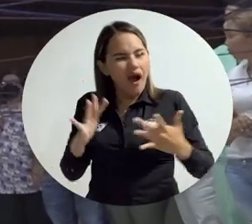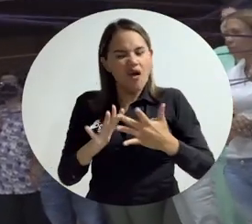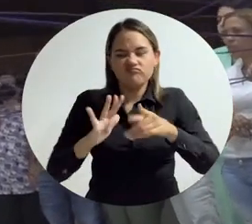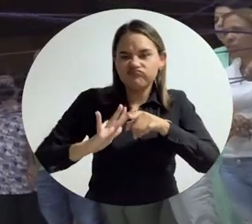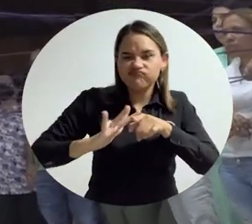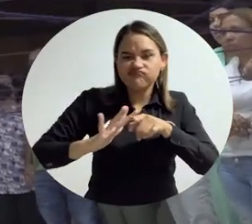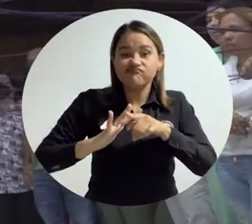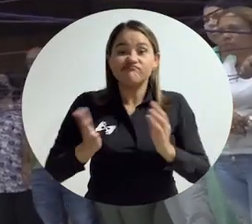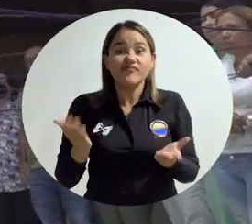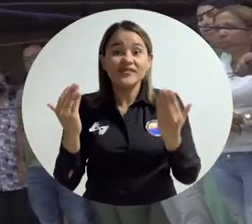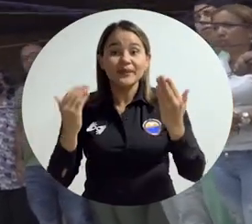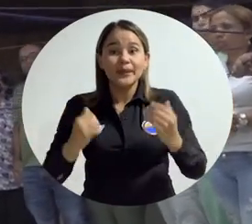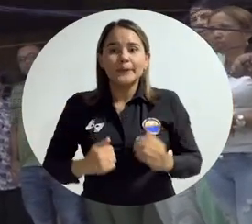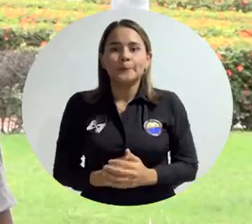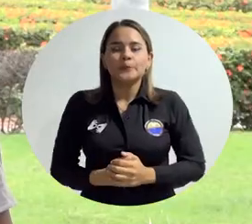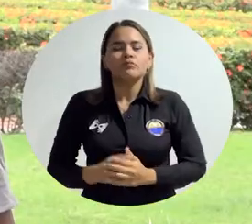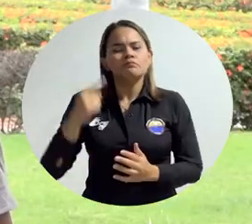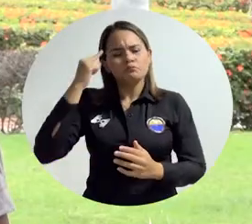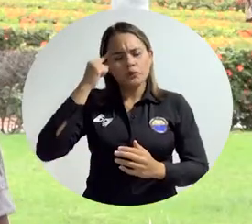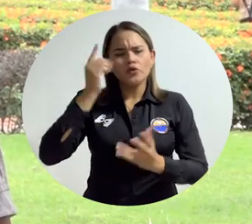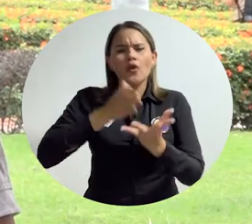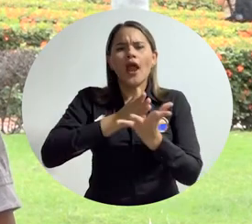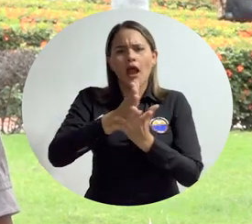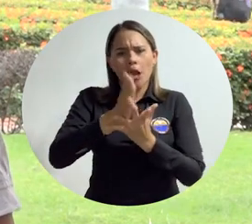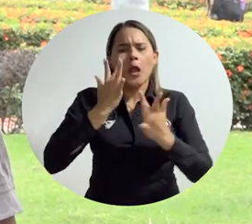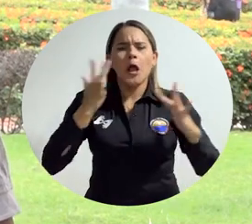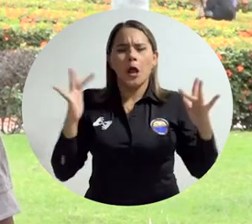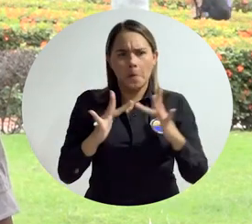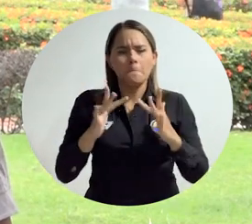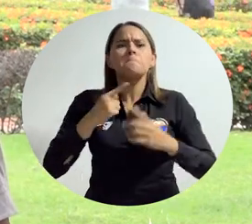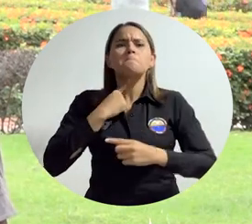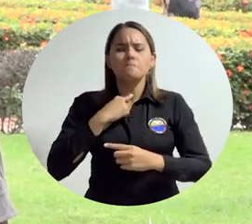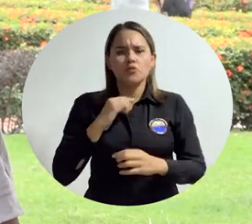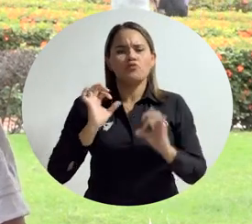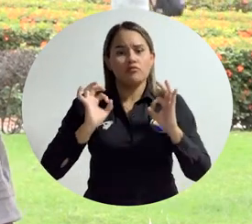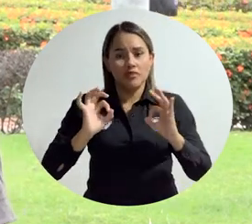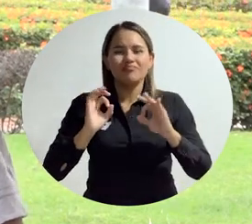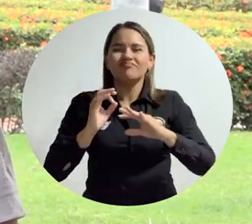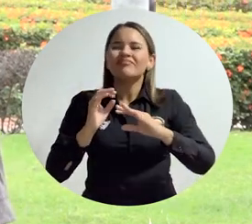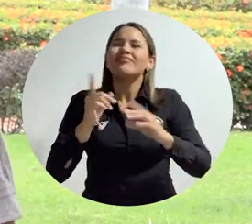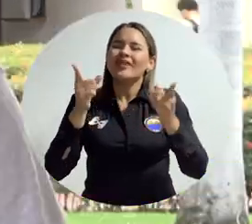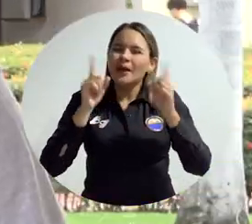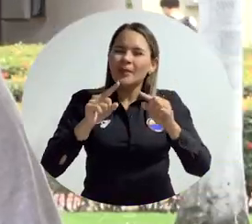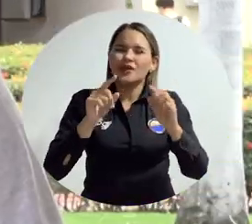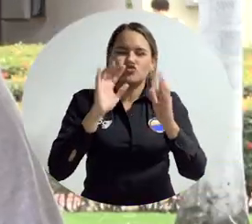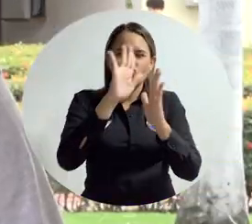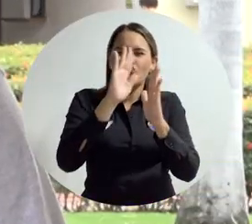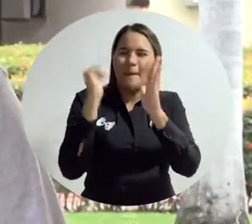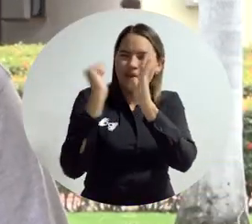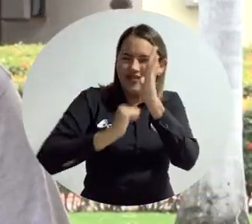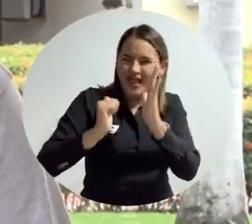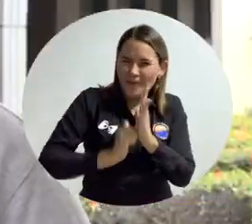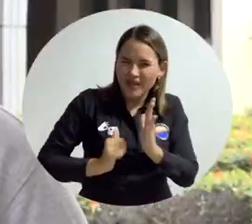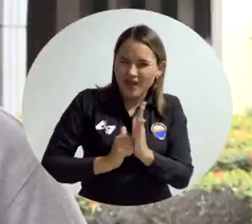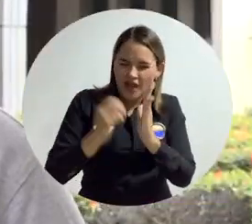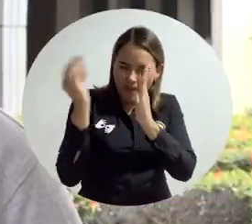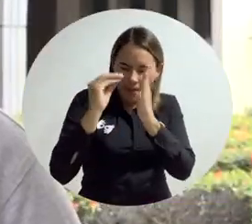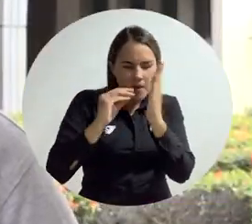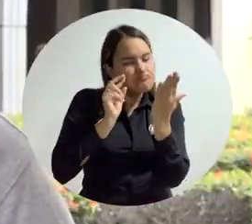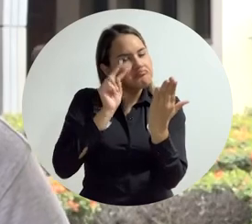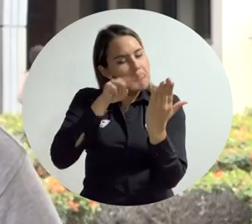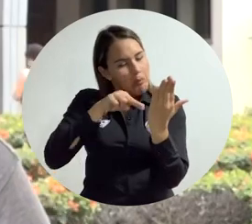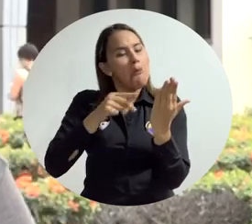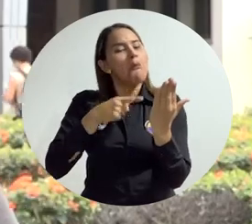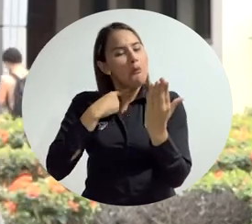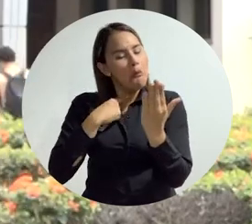desenvolverlos de una mejor manera. Me ha parecido muy buena la carrera, la he visto el perso y tiene muchas materias